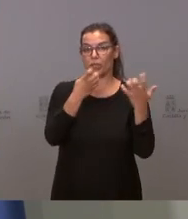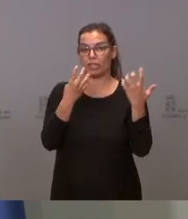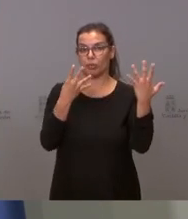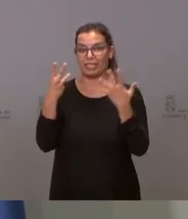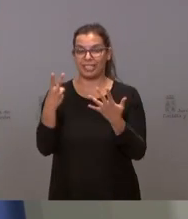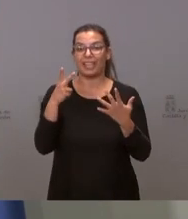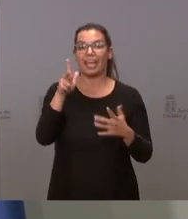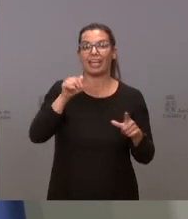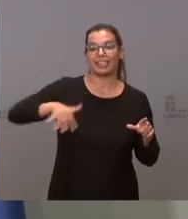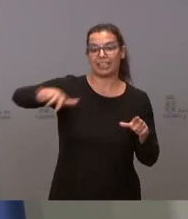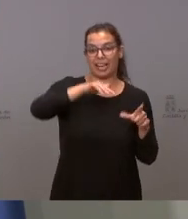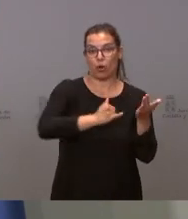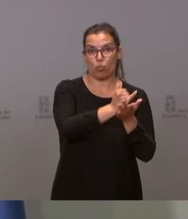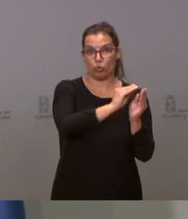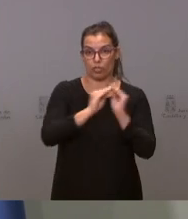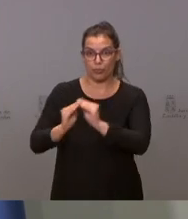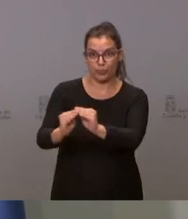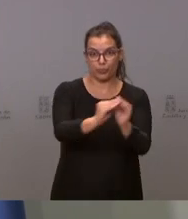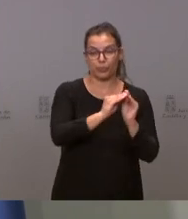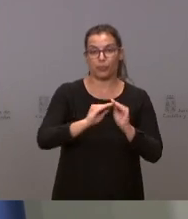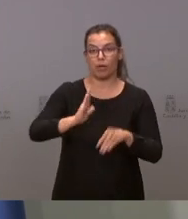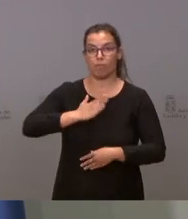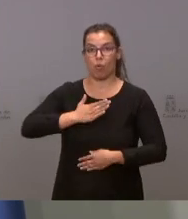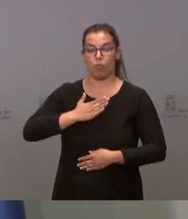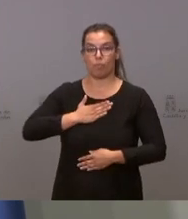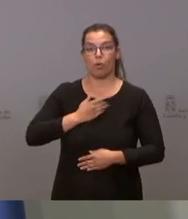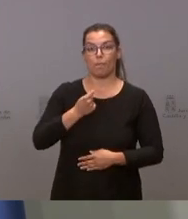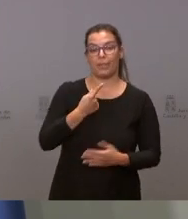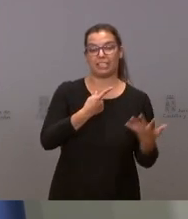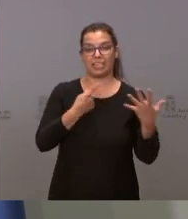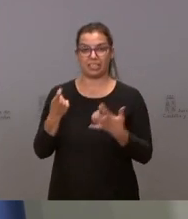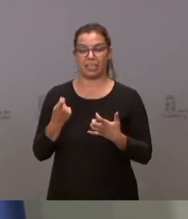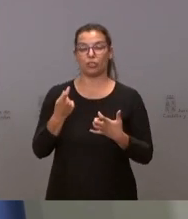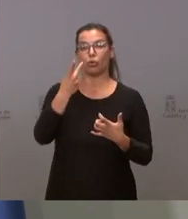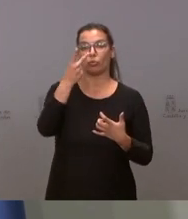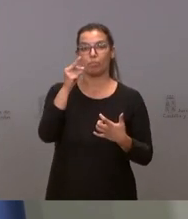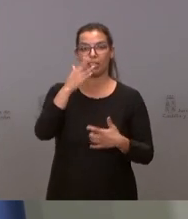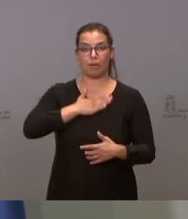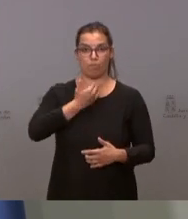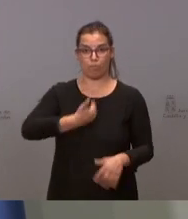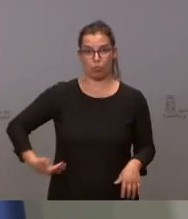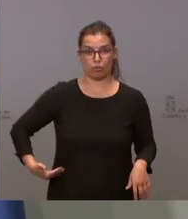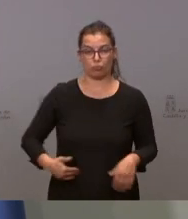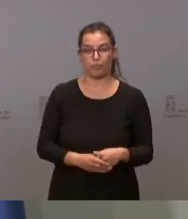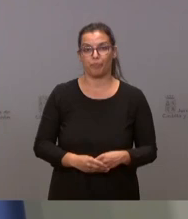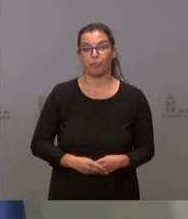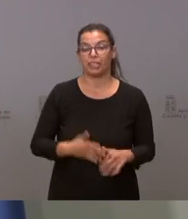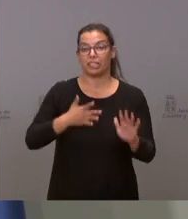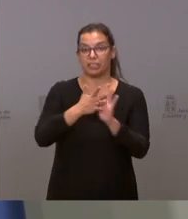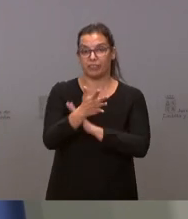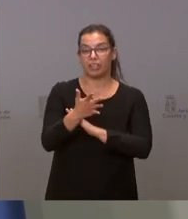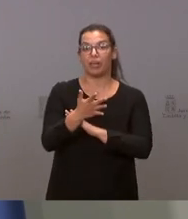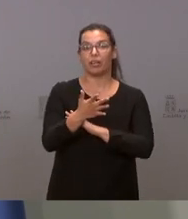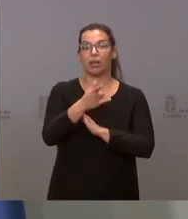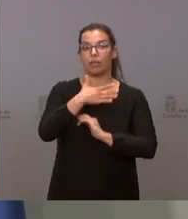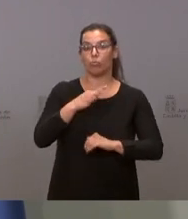hectáreas de cultivo pertenecientes a 1.620 propietarios. De esta manera, van a poder